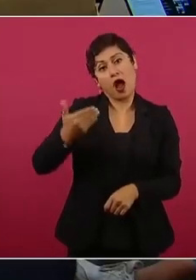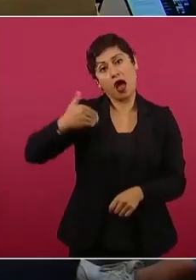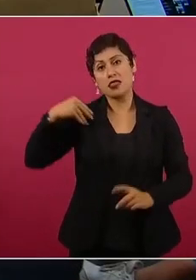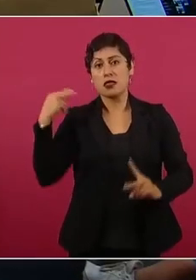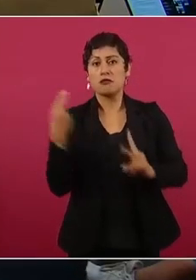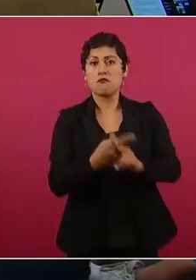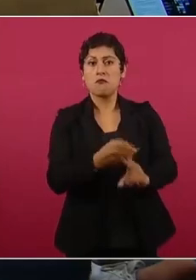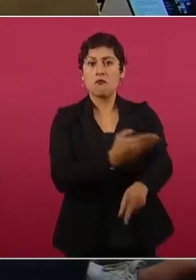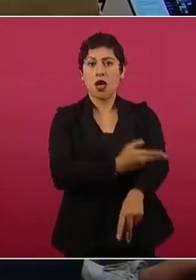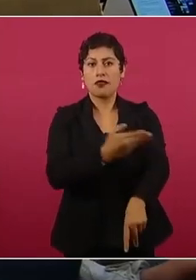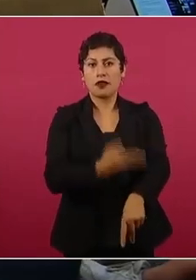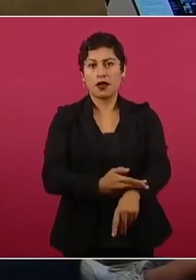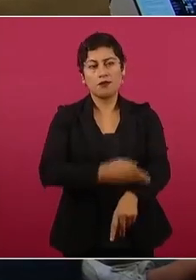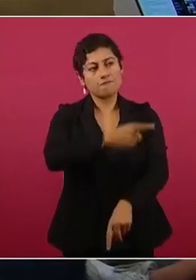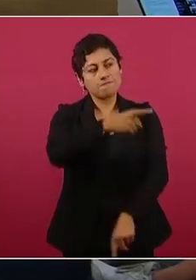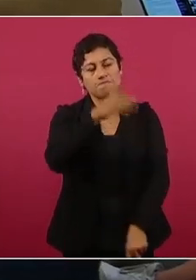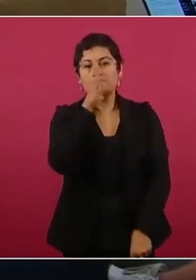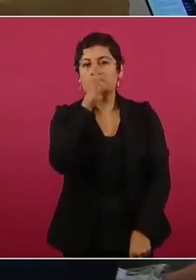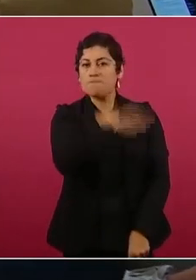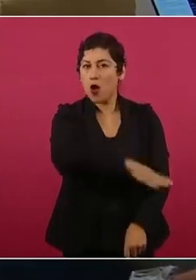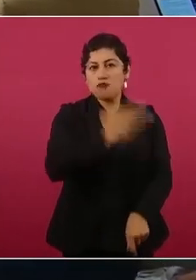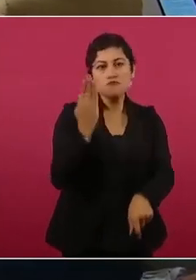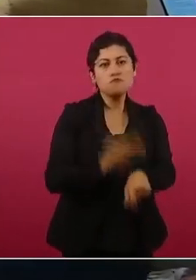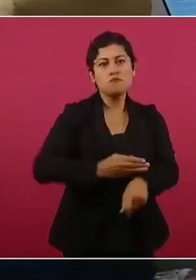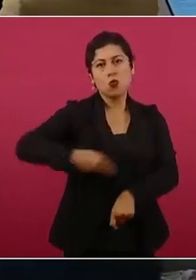legalidad y la democracia. entonces, en su